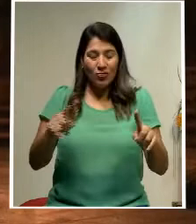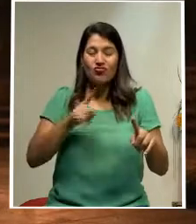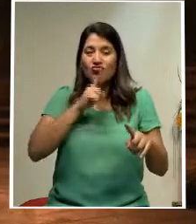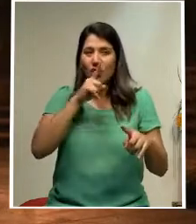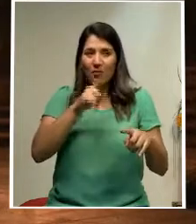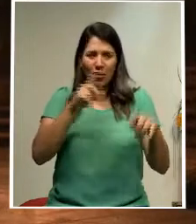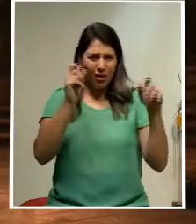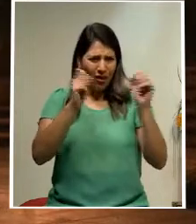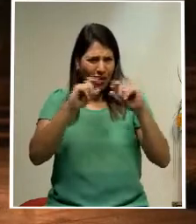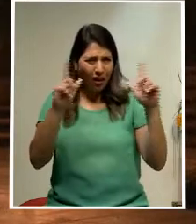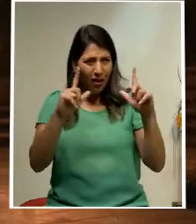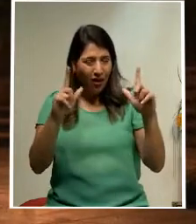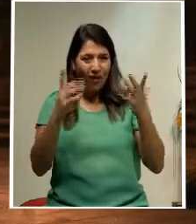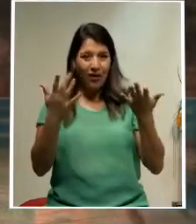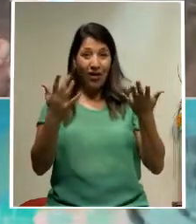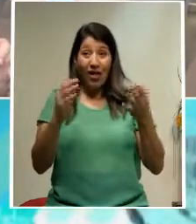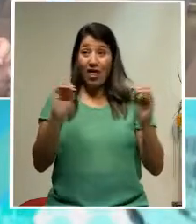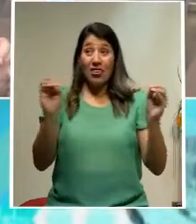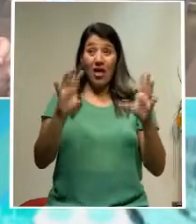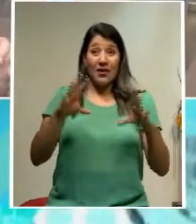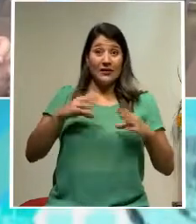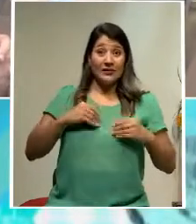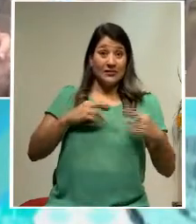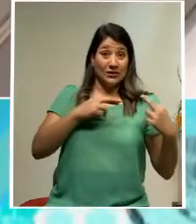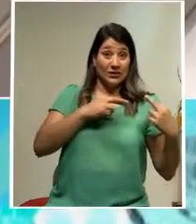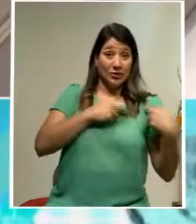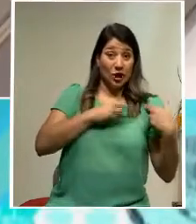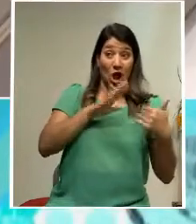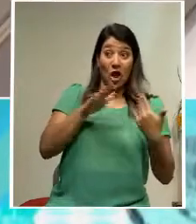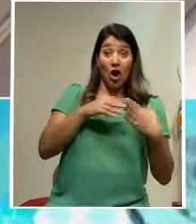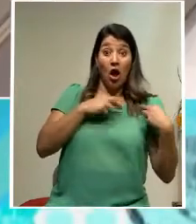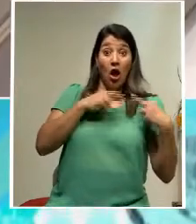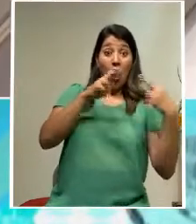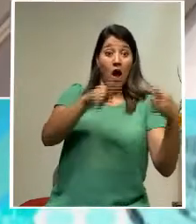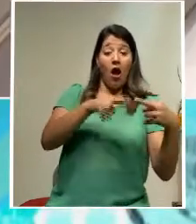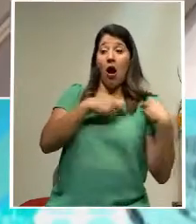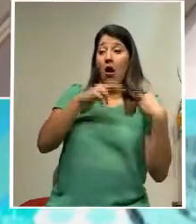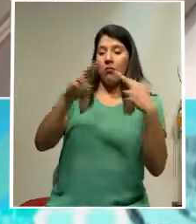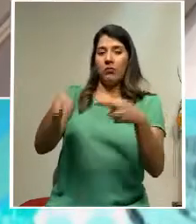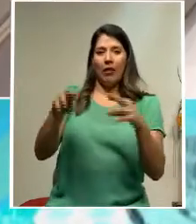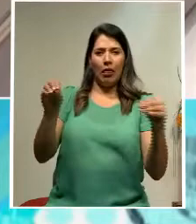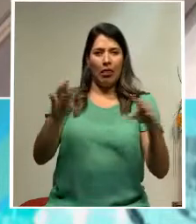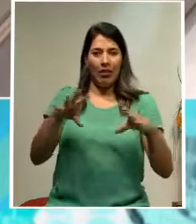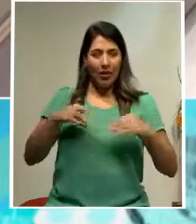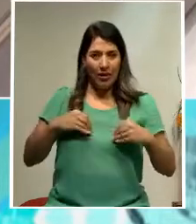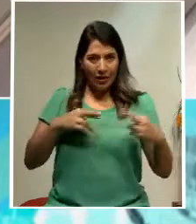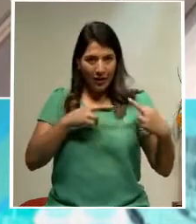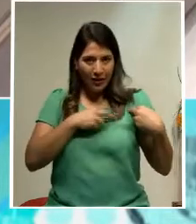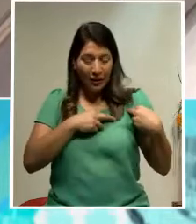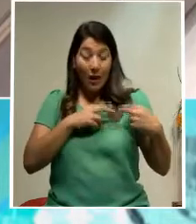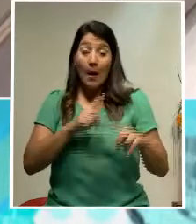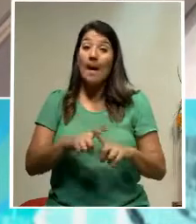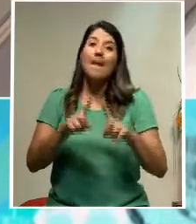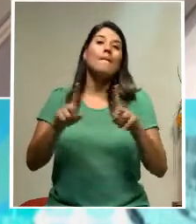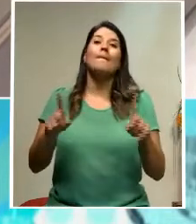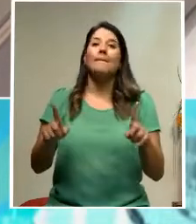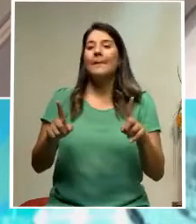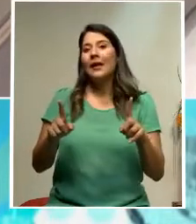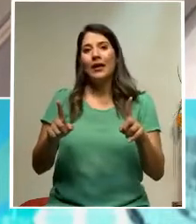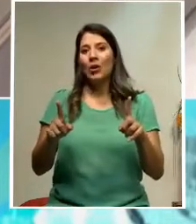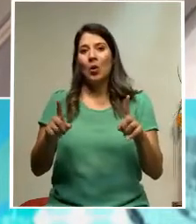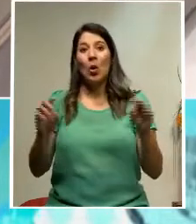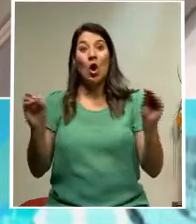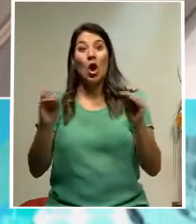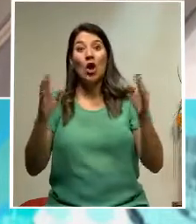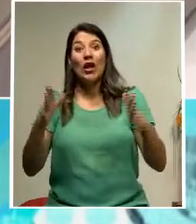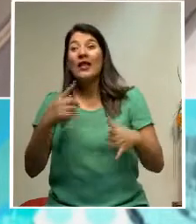todo el mundo le echa la culpa a los otros, pero al final de cuentas nadie llega a la conclusión de quienes firmaron permisos,